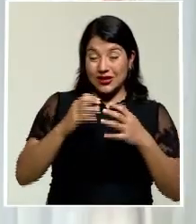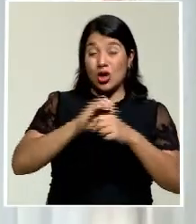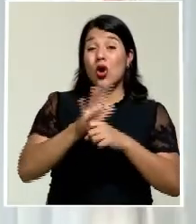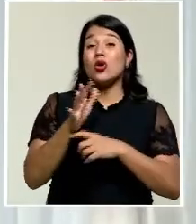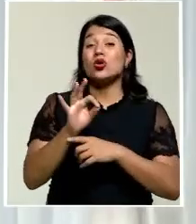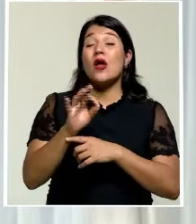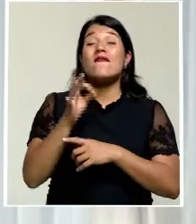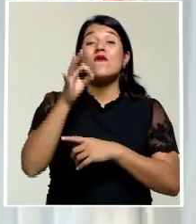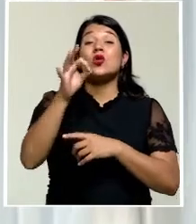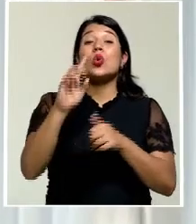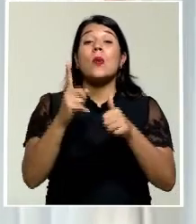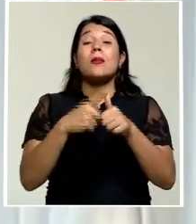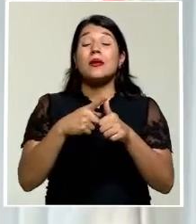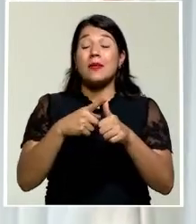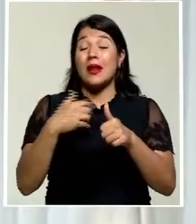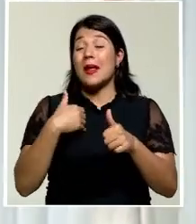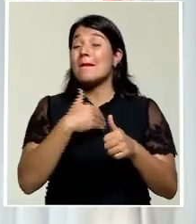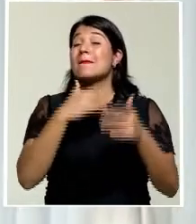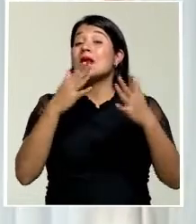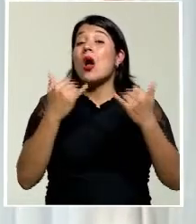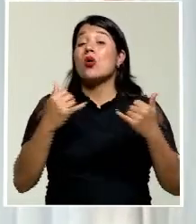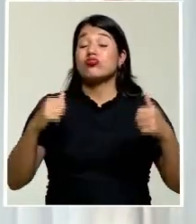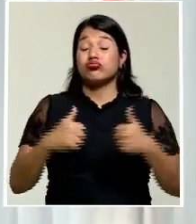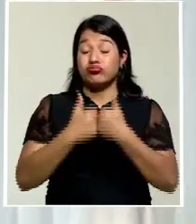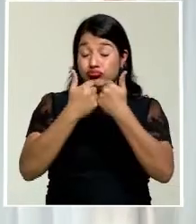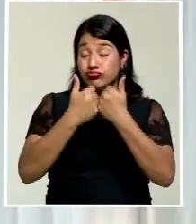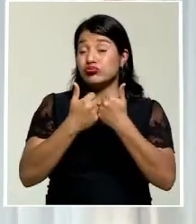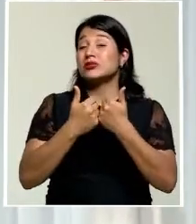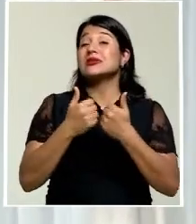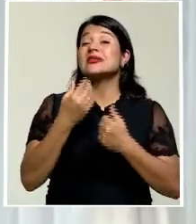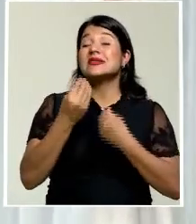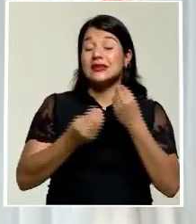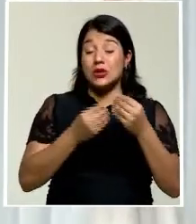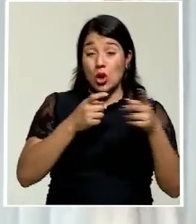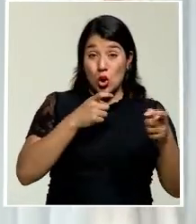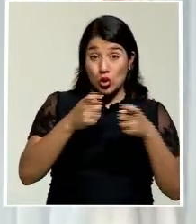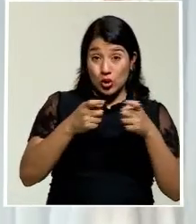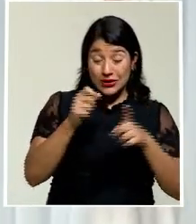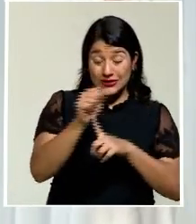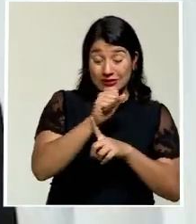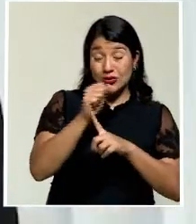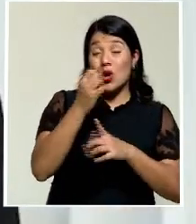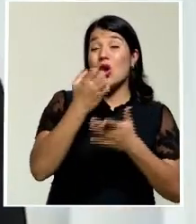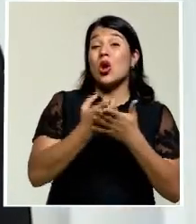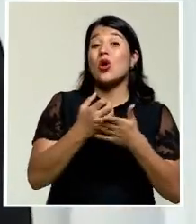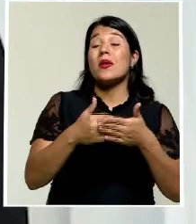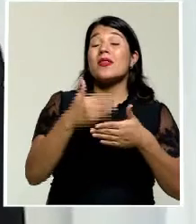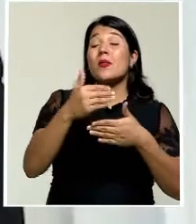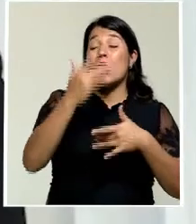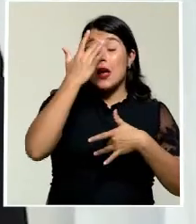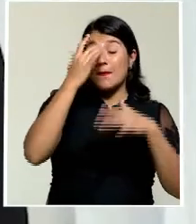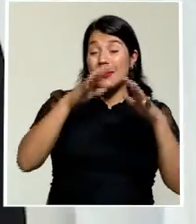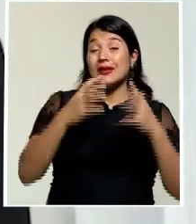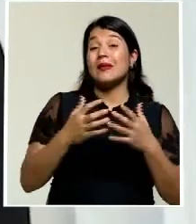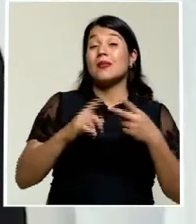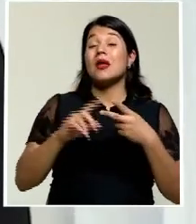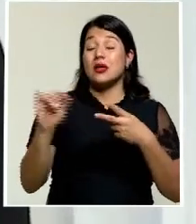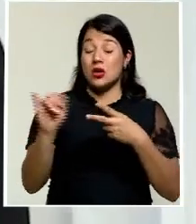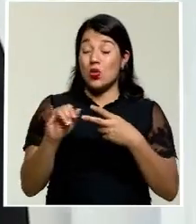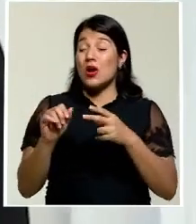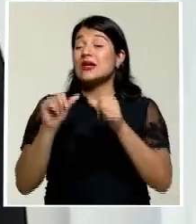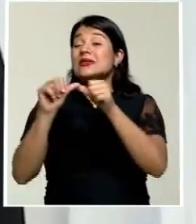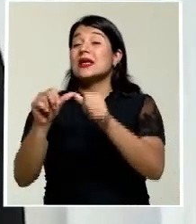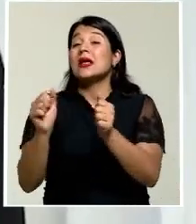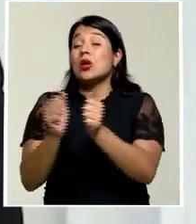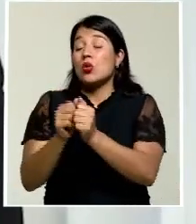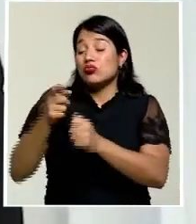ministro enfrentará numerosos desafíos, desde manejar la recuperación económica después de la pandemia hasta contener las amenazas de seguridad